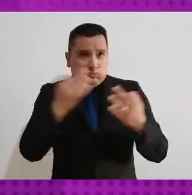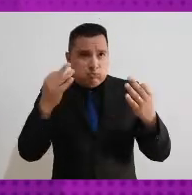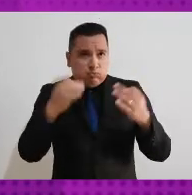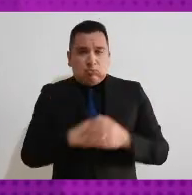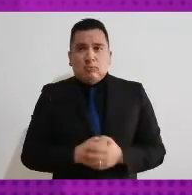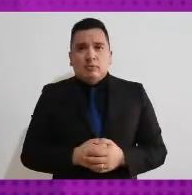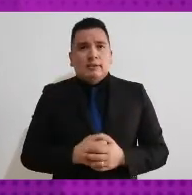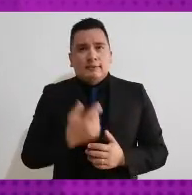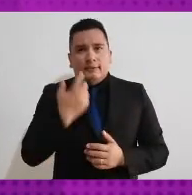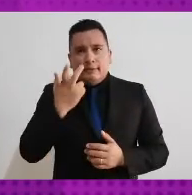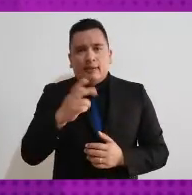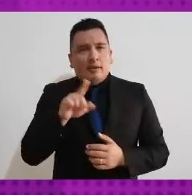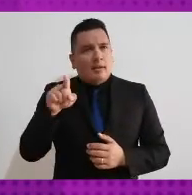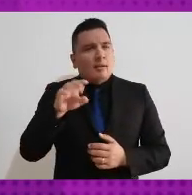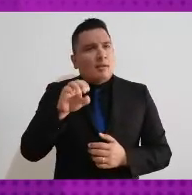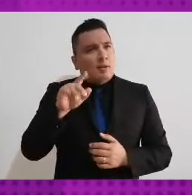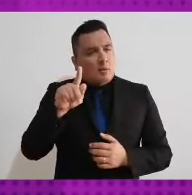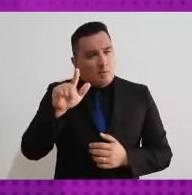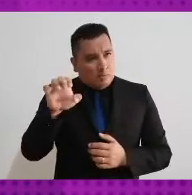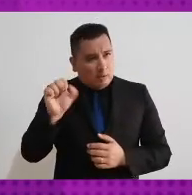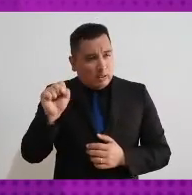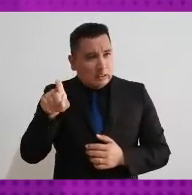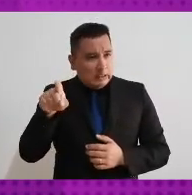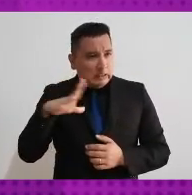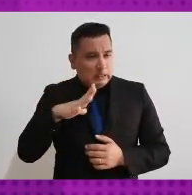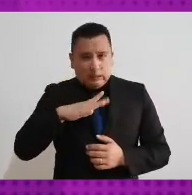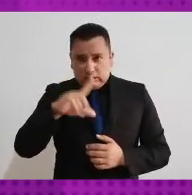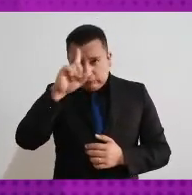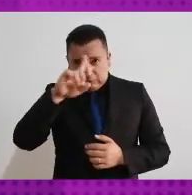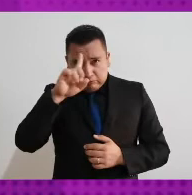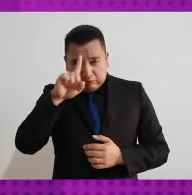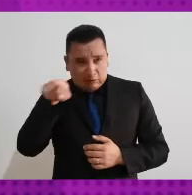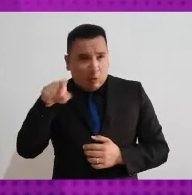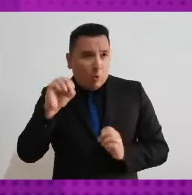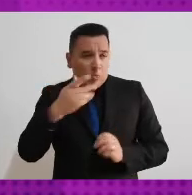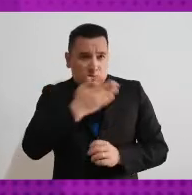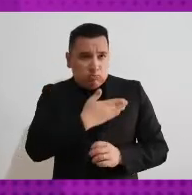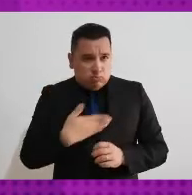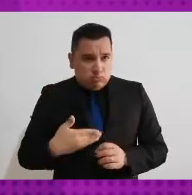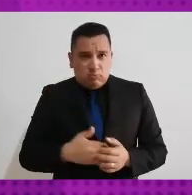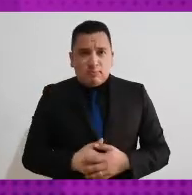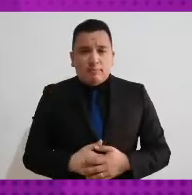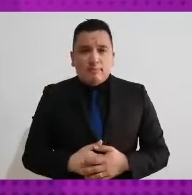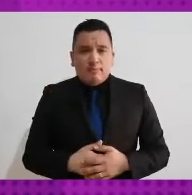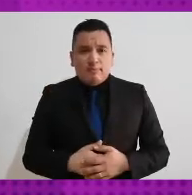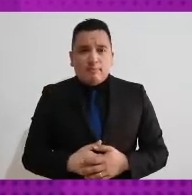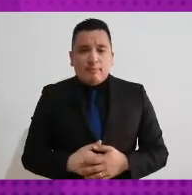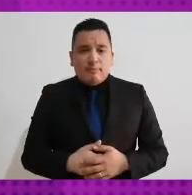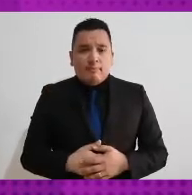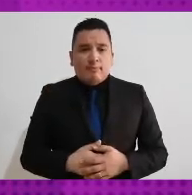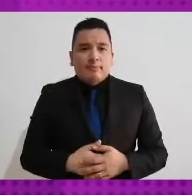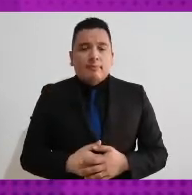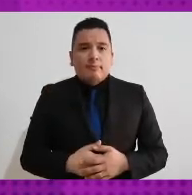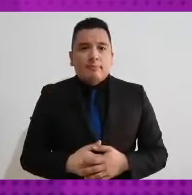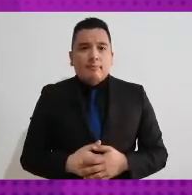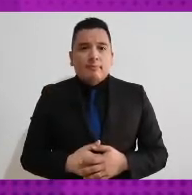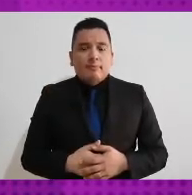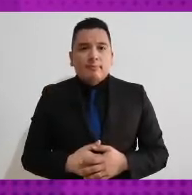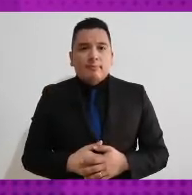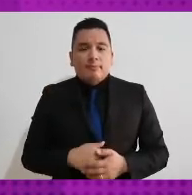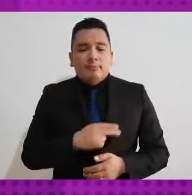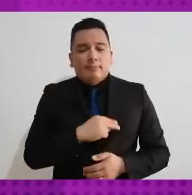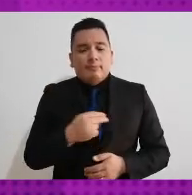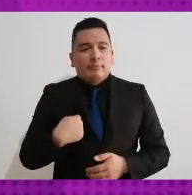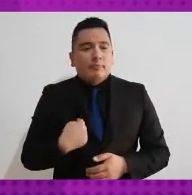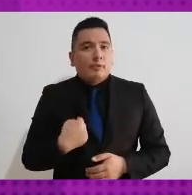la integración de organismos públicos locales electorales, para consejerías y presidencias de OPLES que vamos a tener una